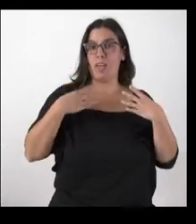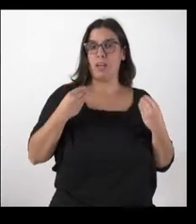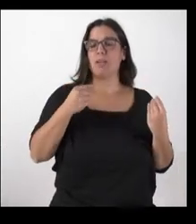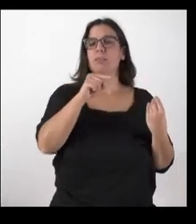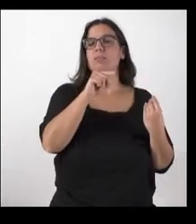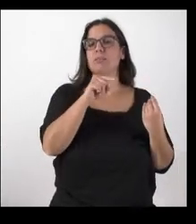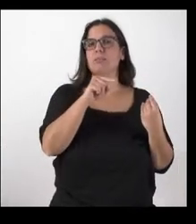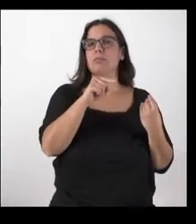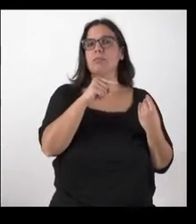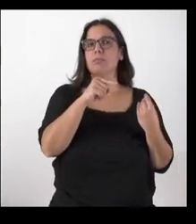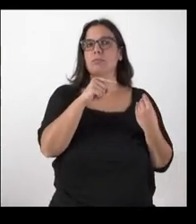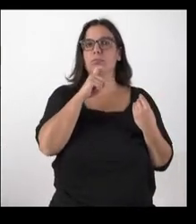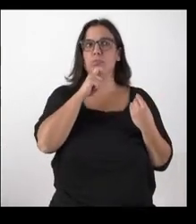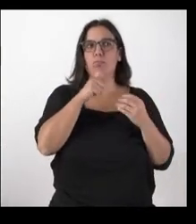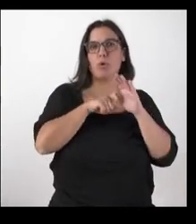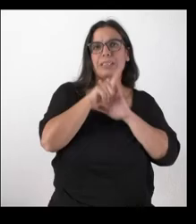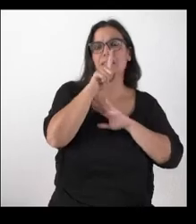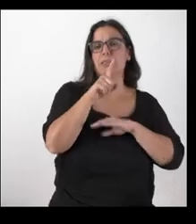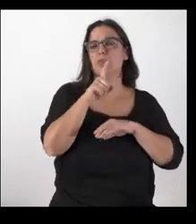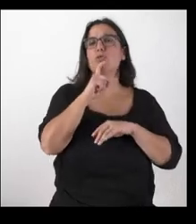resurgir un poco de sus cenizas?